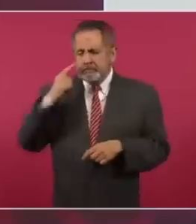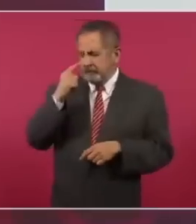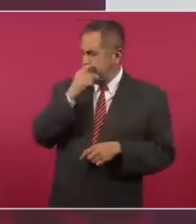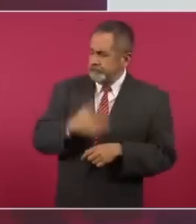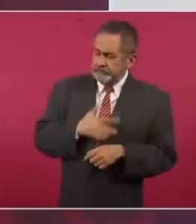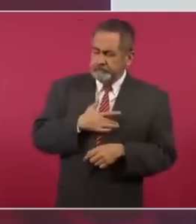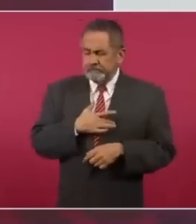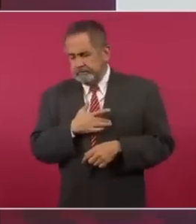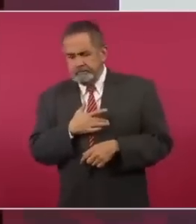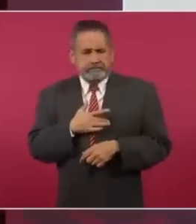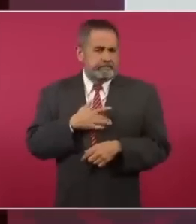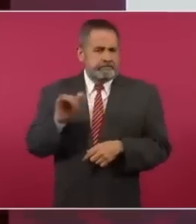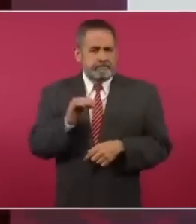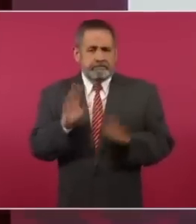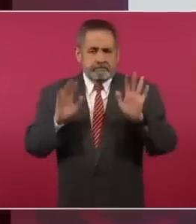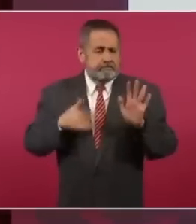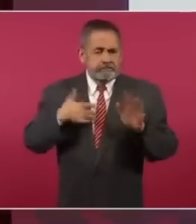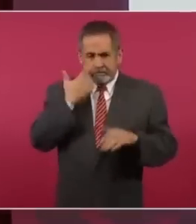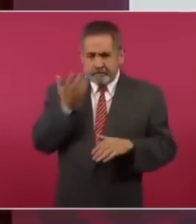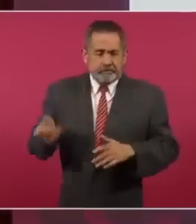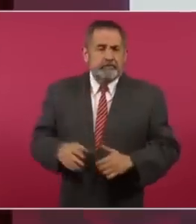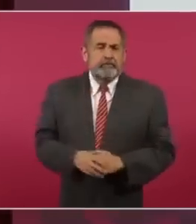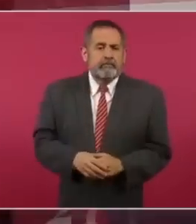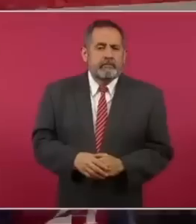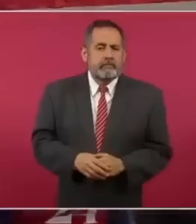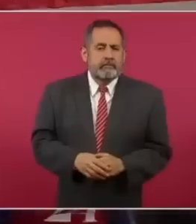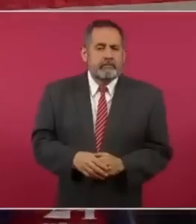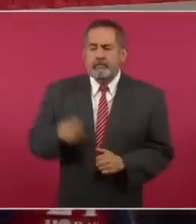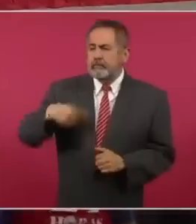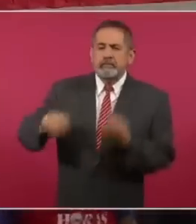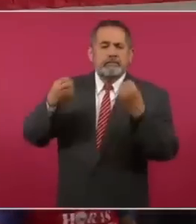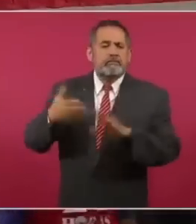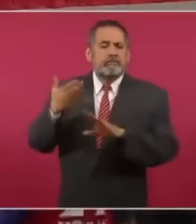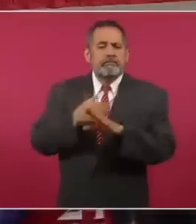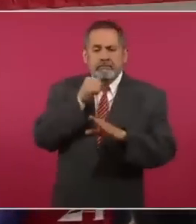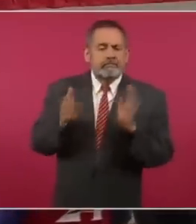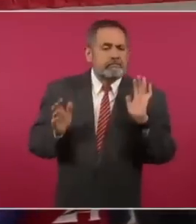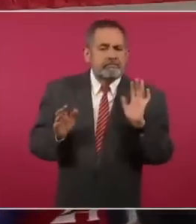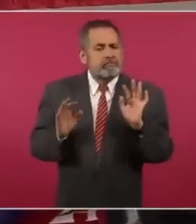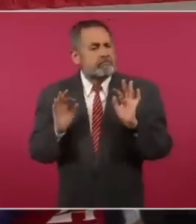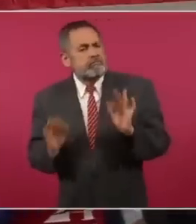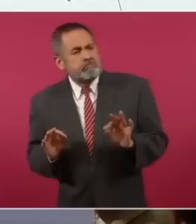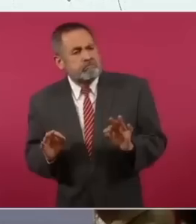y no nos afecta, no nos compite,